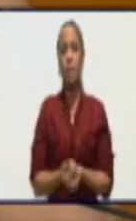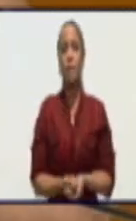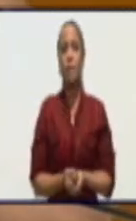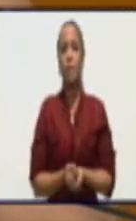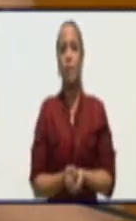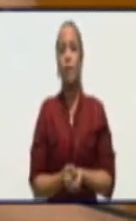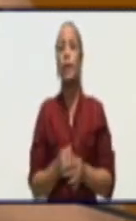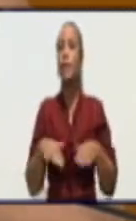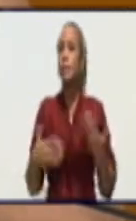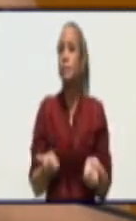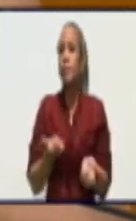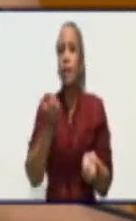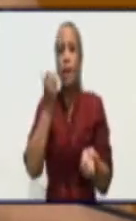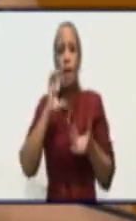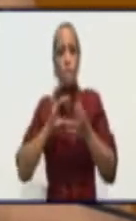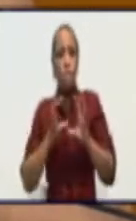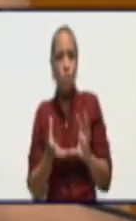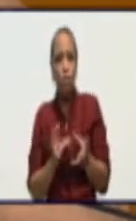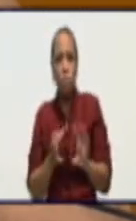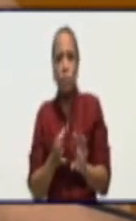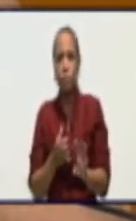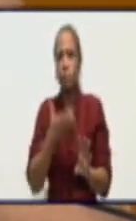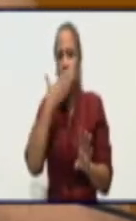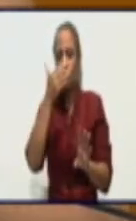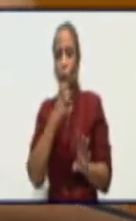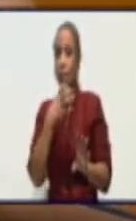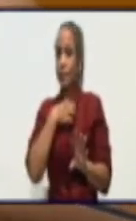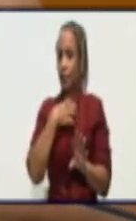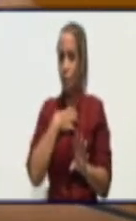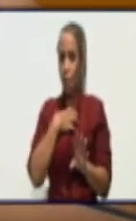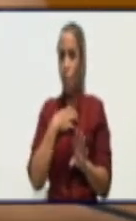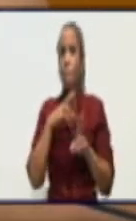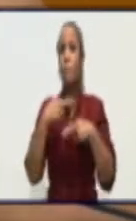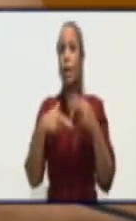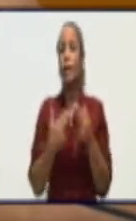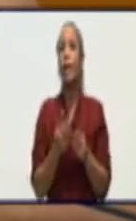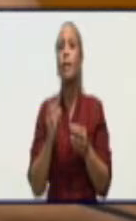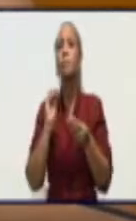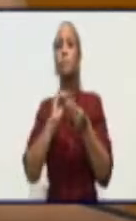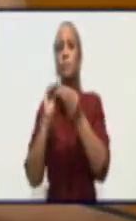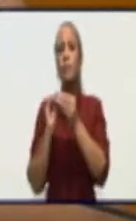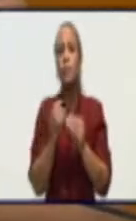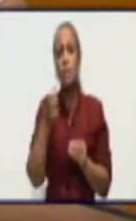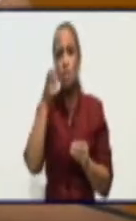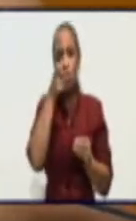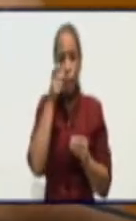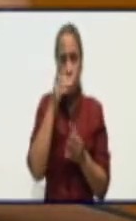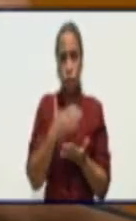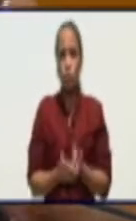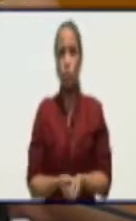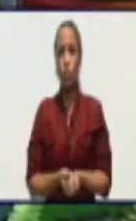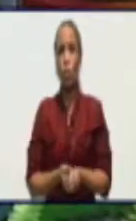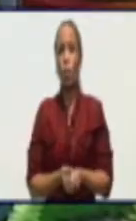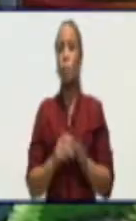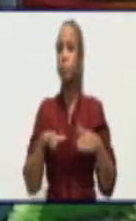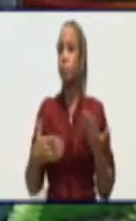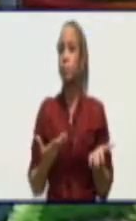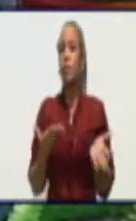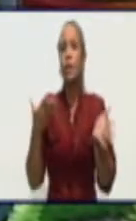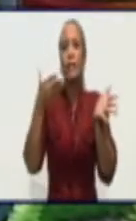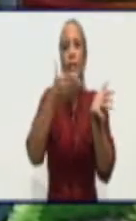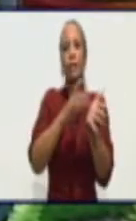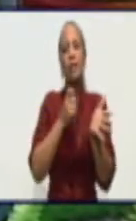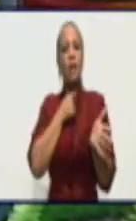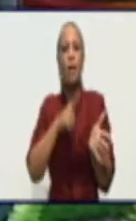normal que nosotros tenemos para que salgan los casos sospechosos nosotros no aceptamos que un caso sospechoso llegue por sus propios medios hasta